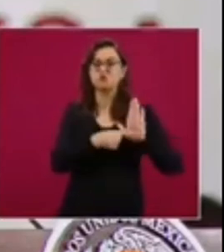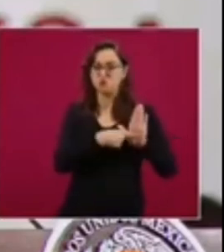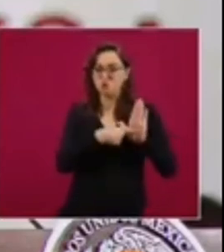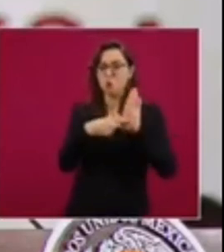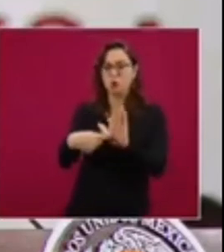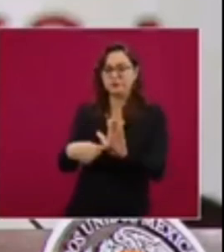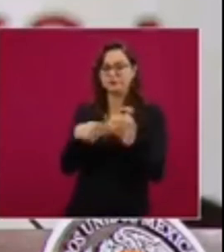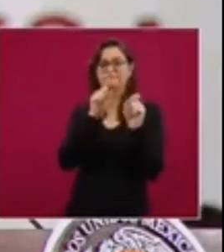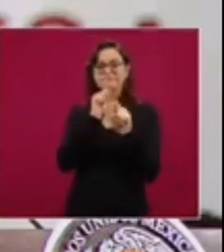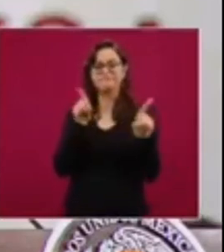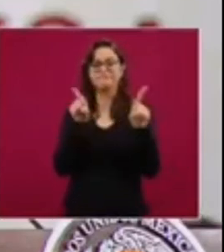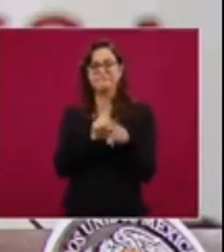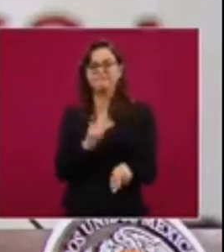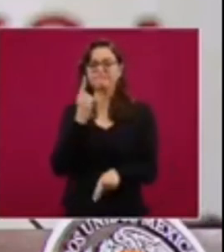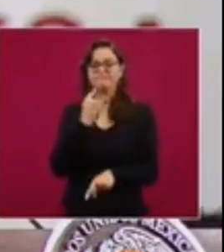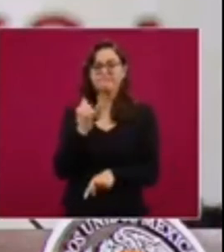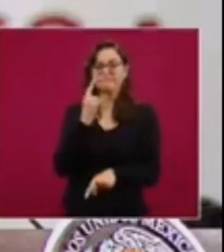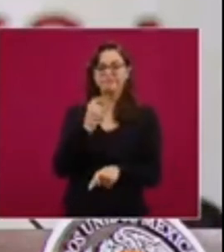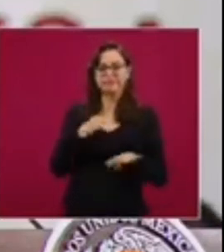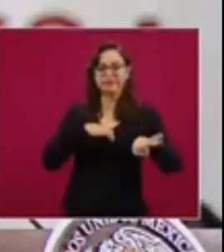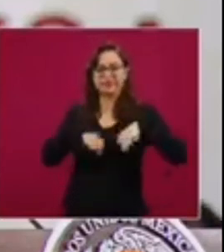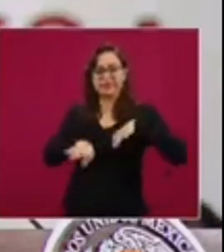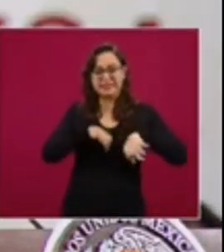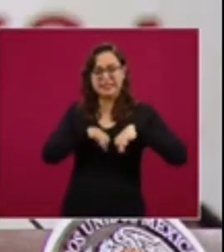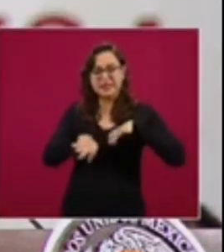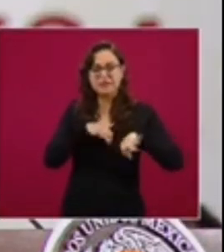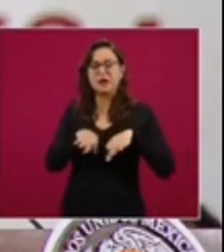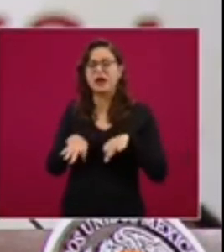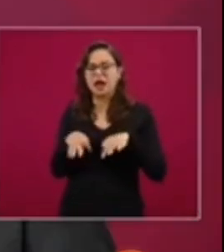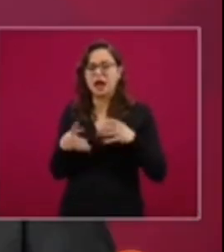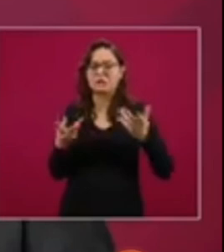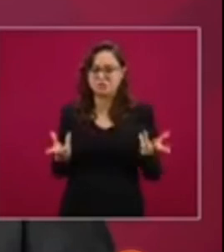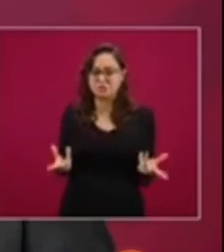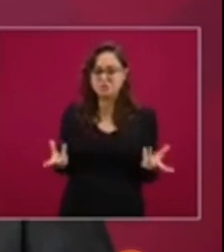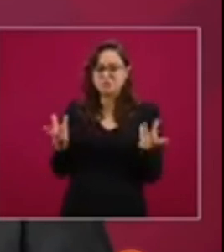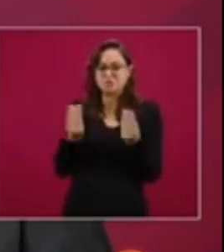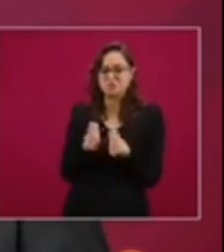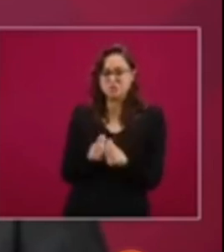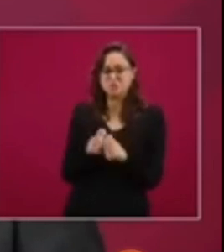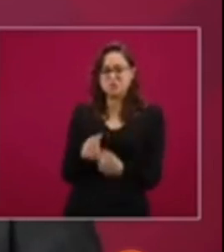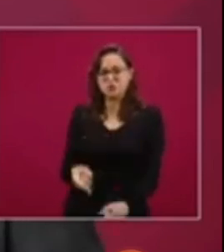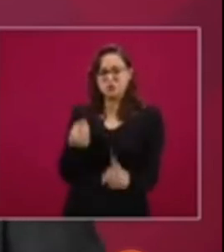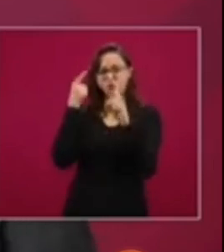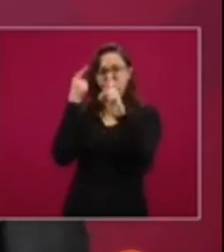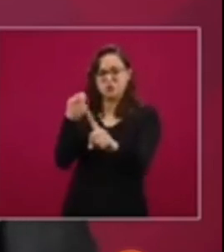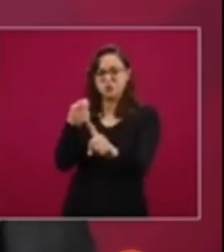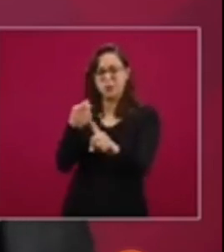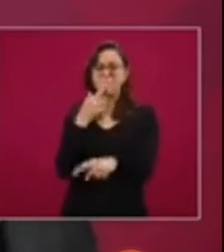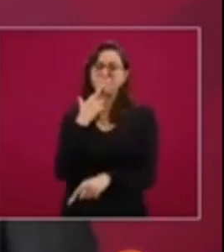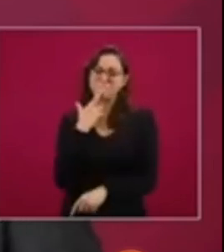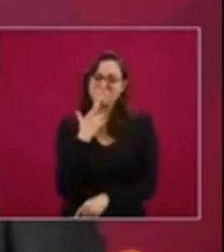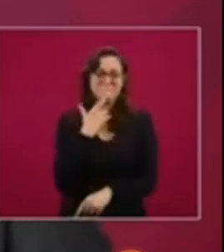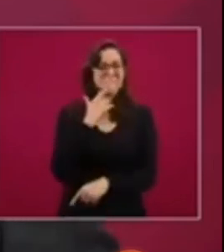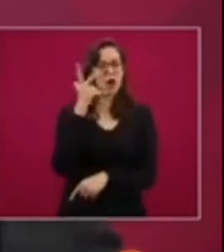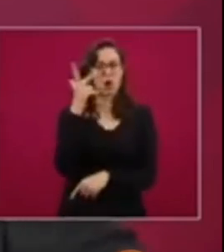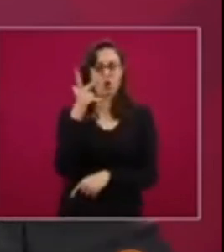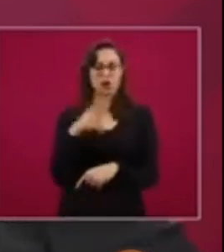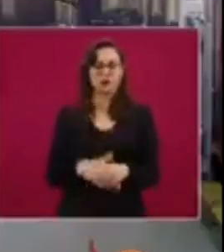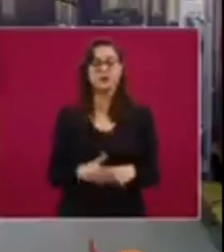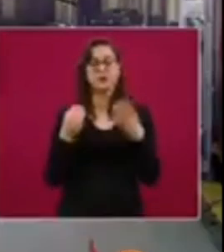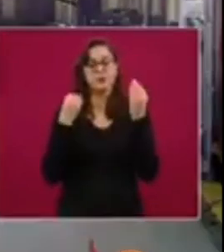y podemos definitivamente orientarnos para mejores y mayores objetivos en el futuro